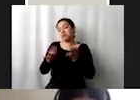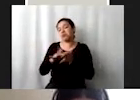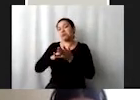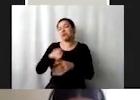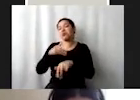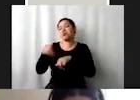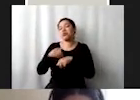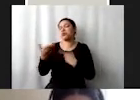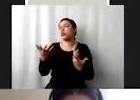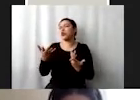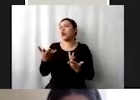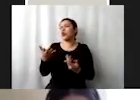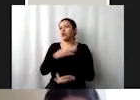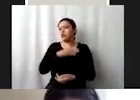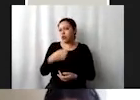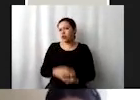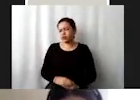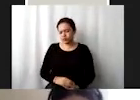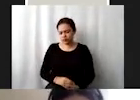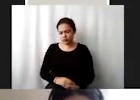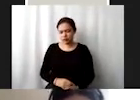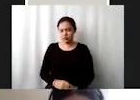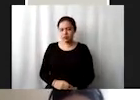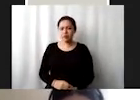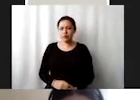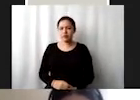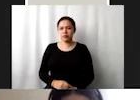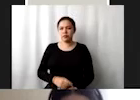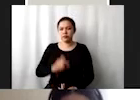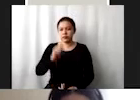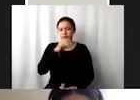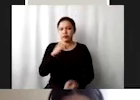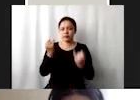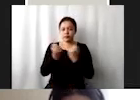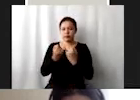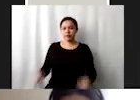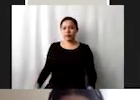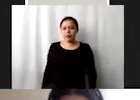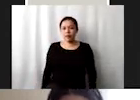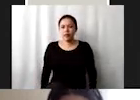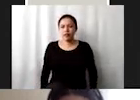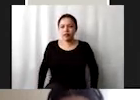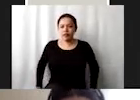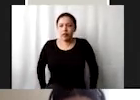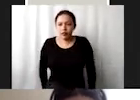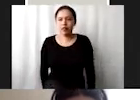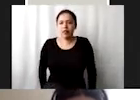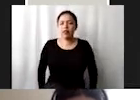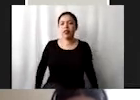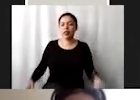aceptables. O también a través de, pues bueno, que la oferta de docentes sea calificada,